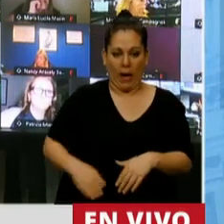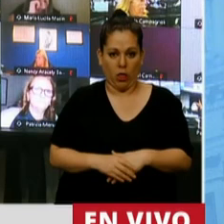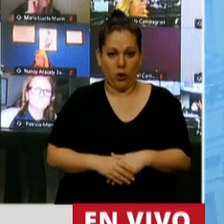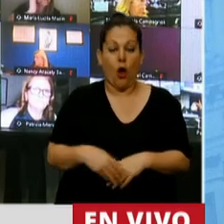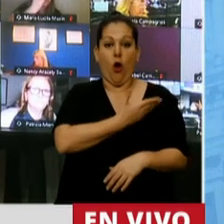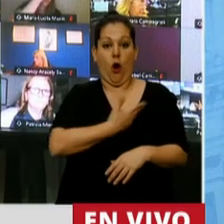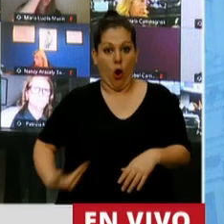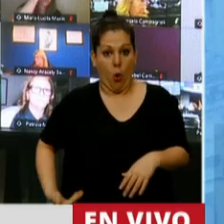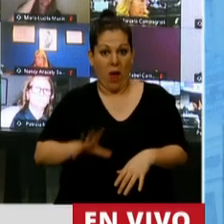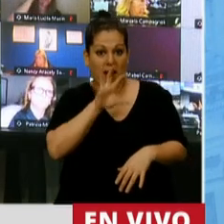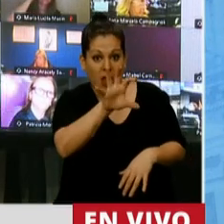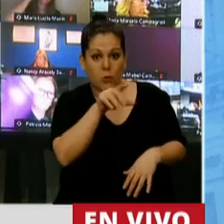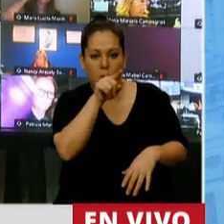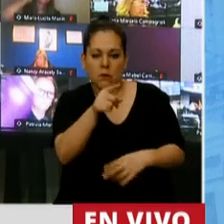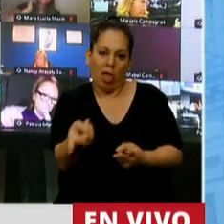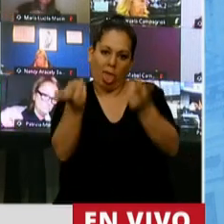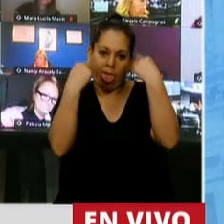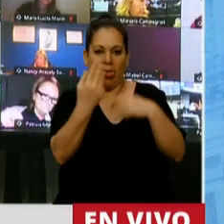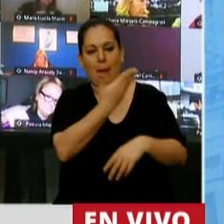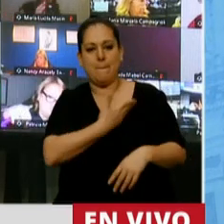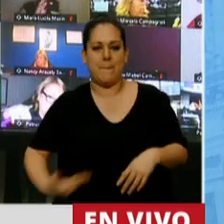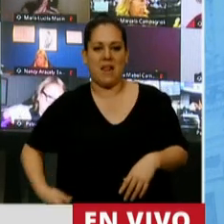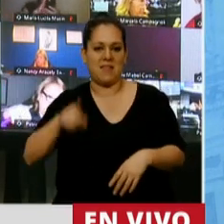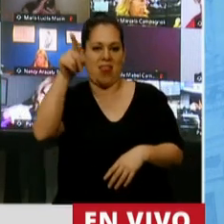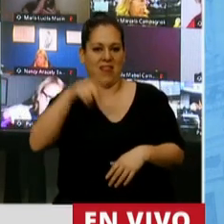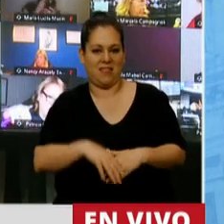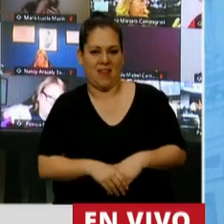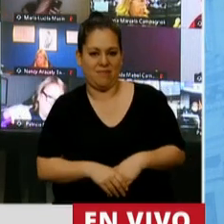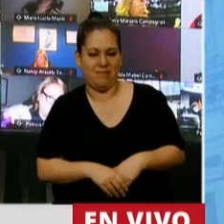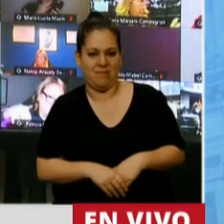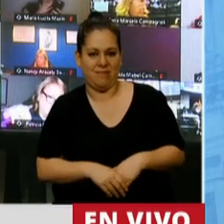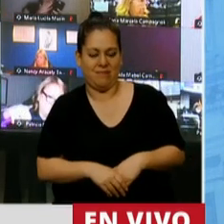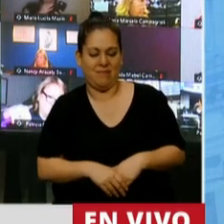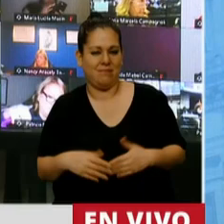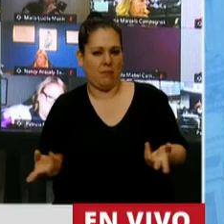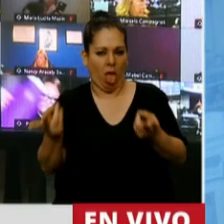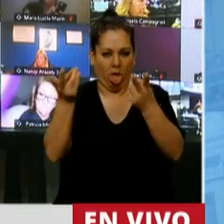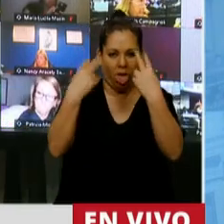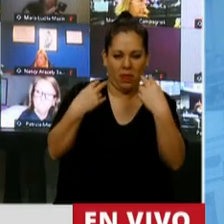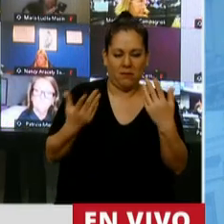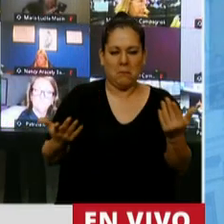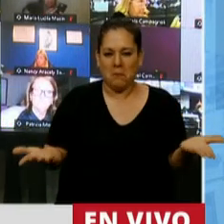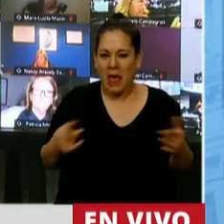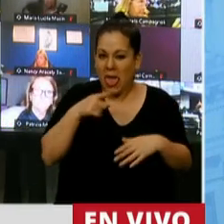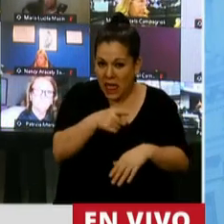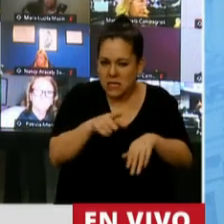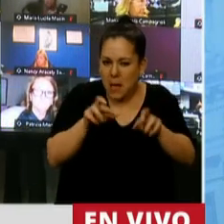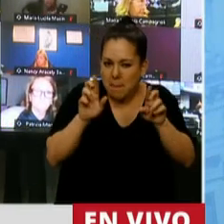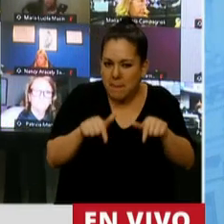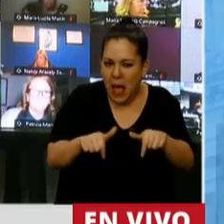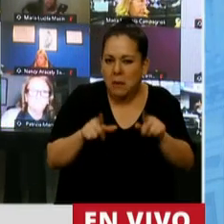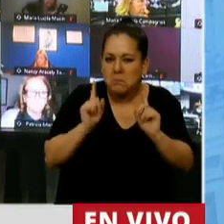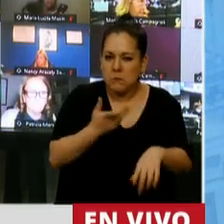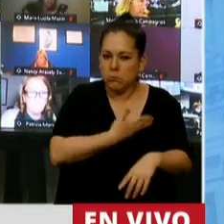gobernador termina siendo mendigos del presidente. Ese es el esquema, ese es el plan que nos